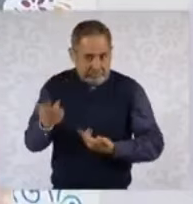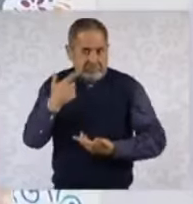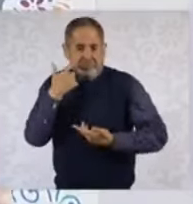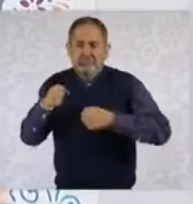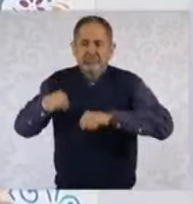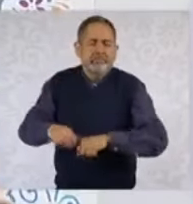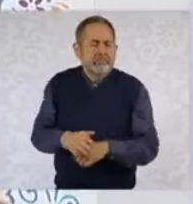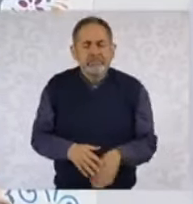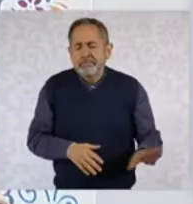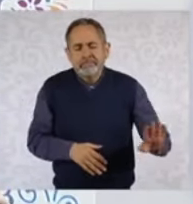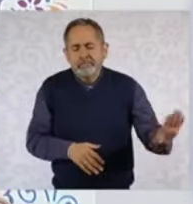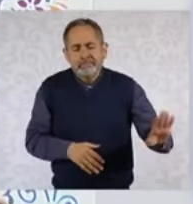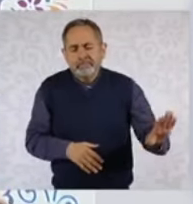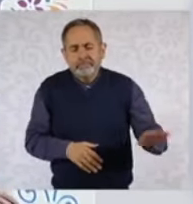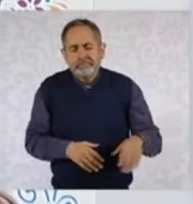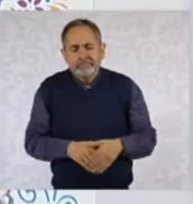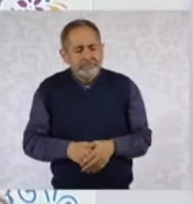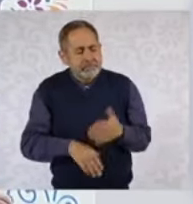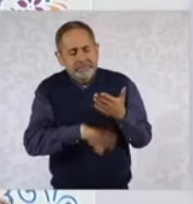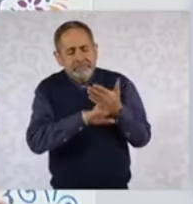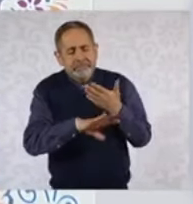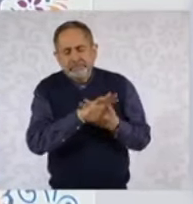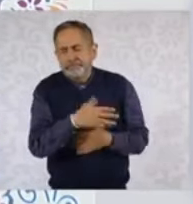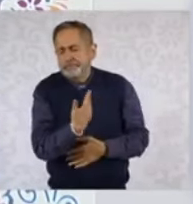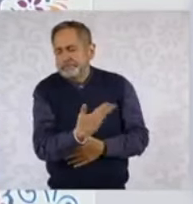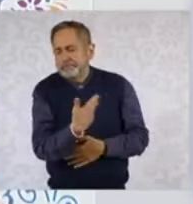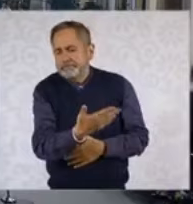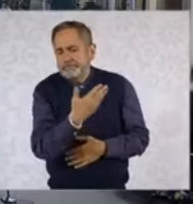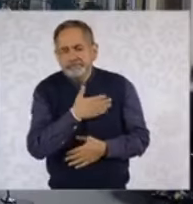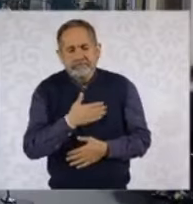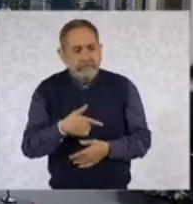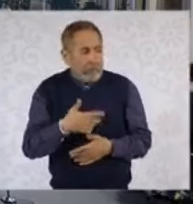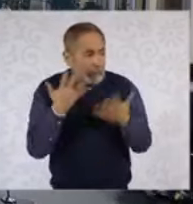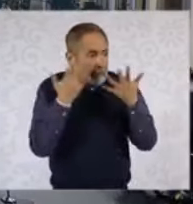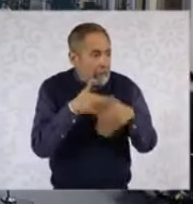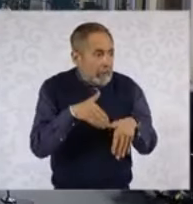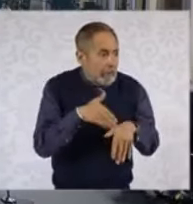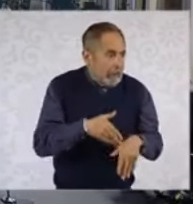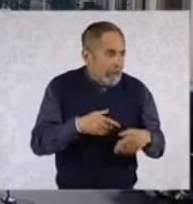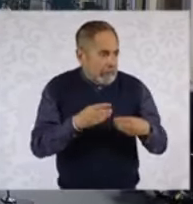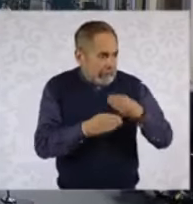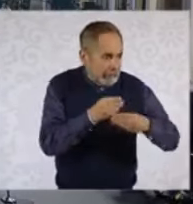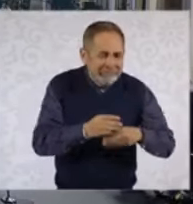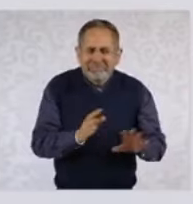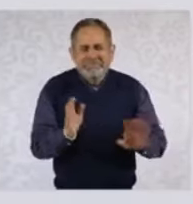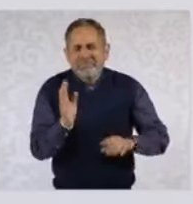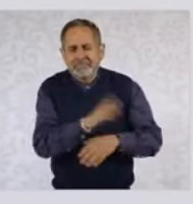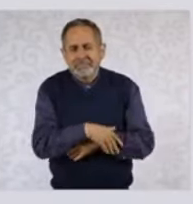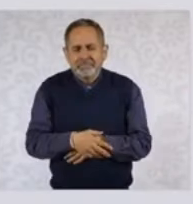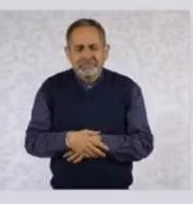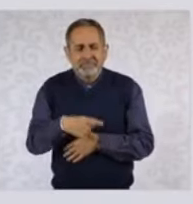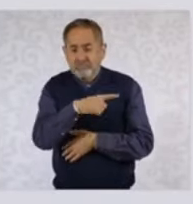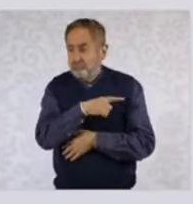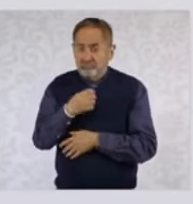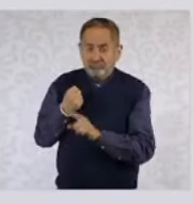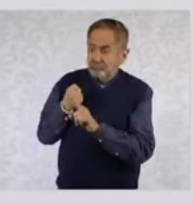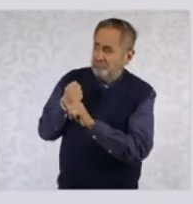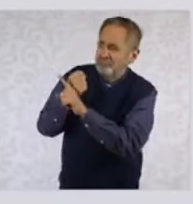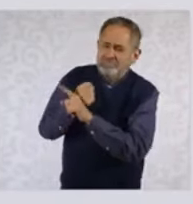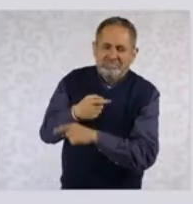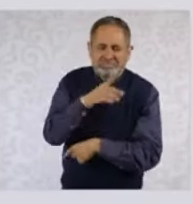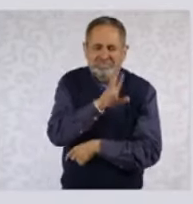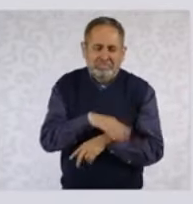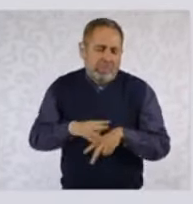No vamos a caer en ninguna provocación, en ninguna. Y yo más bien digo que es un golpe aguado, no un golpe de Estado.